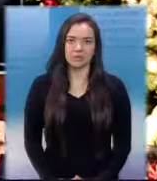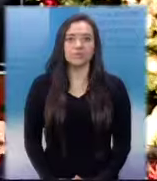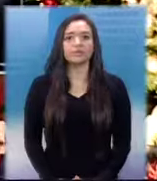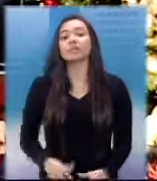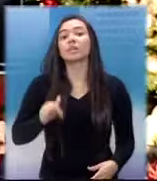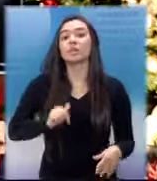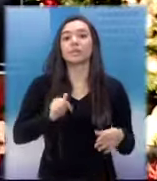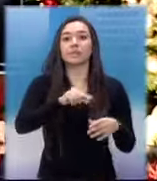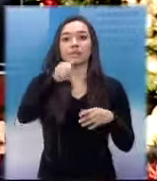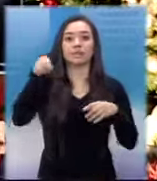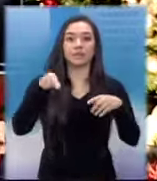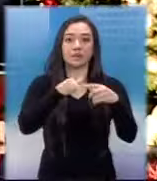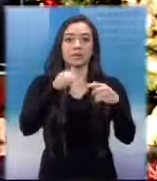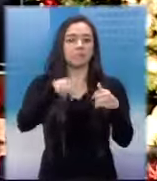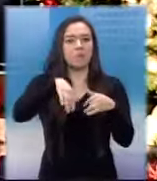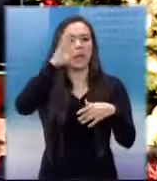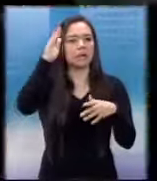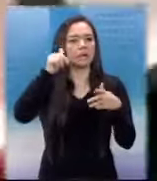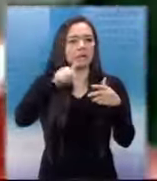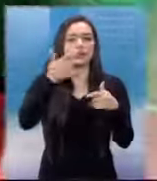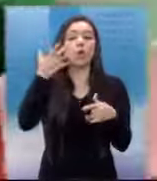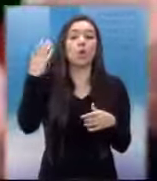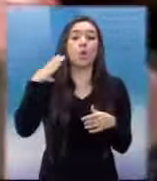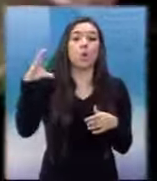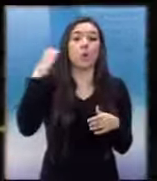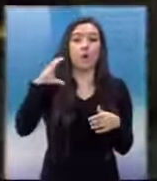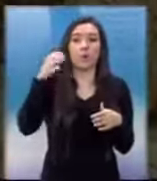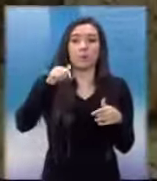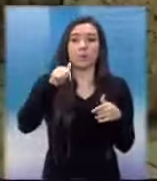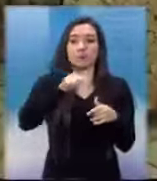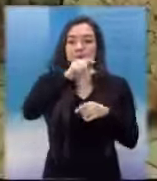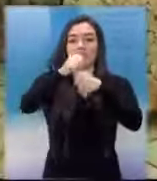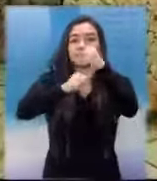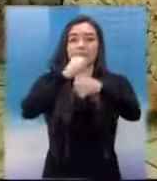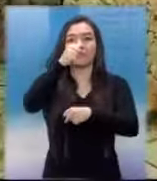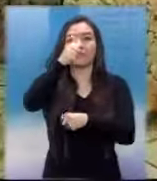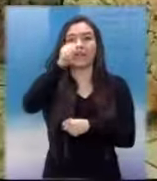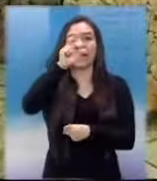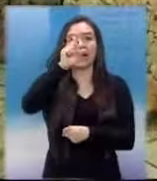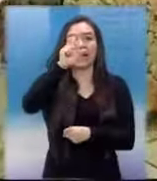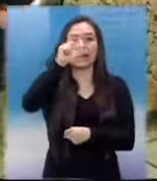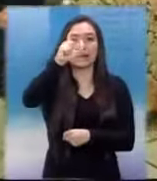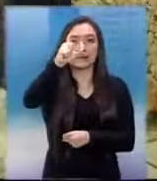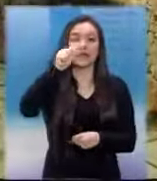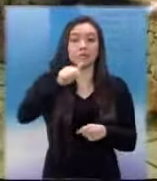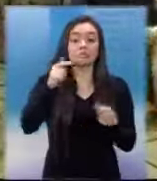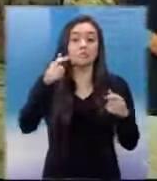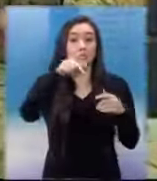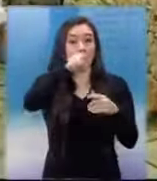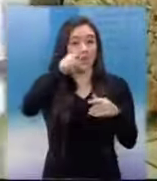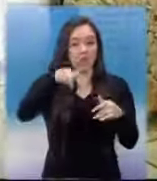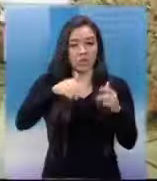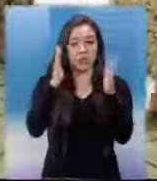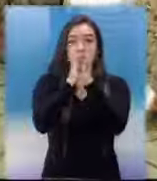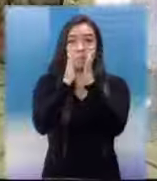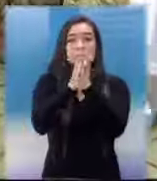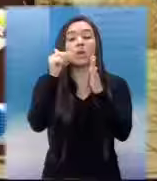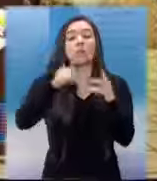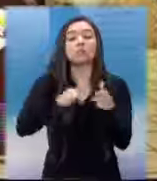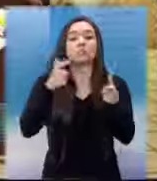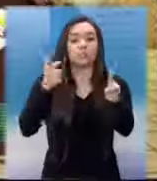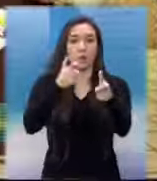Y las Fuerzas Armadas Revolucionarias de Colombia, FARC, declararon este domingo un cese temporal de fuego unilateral